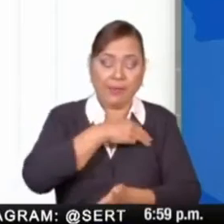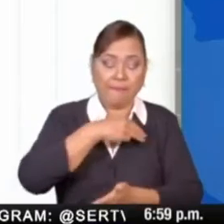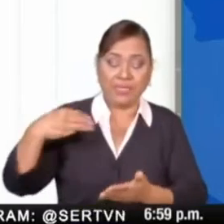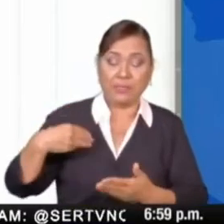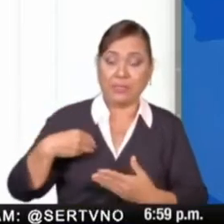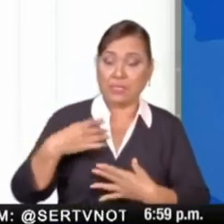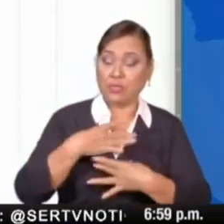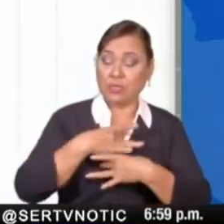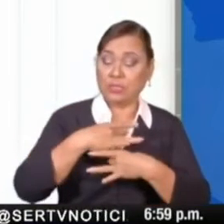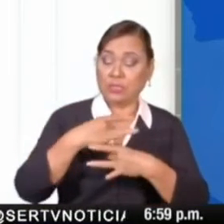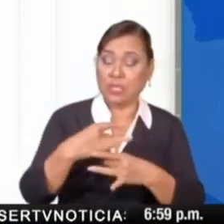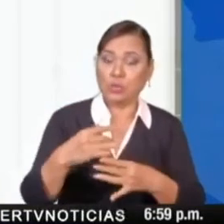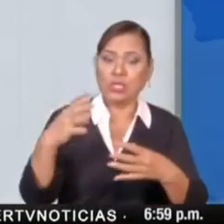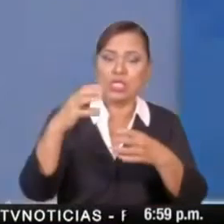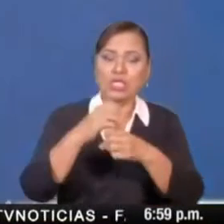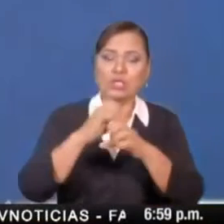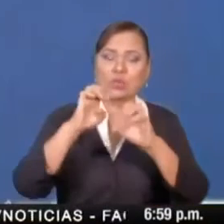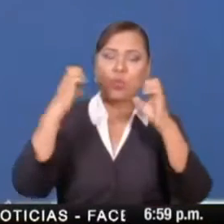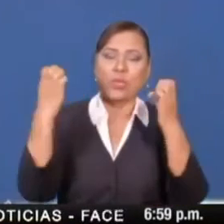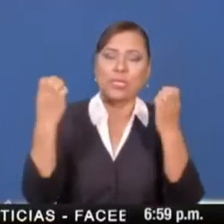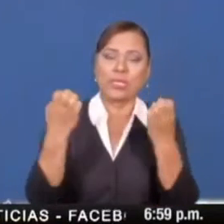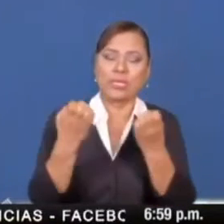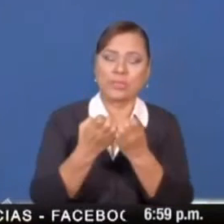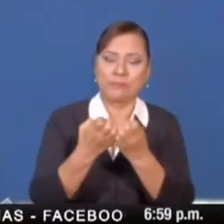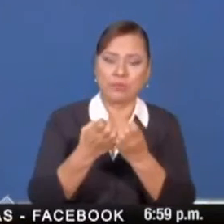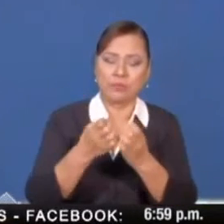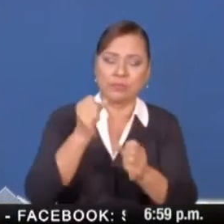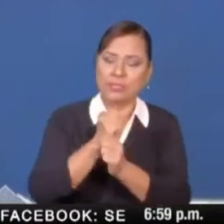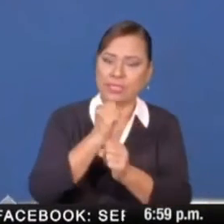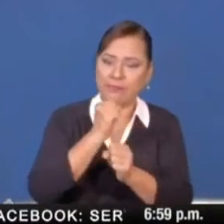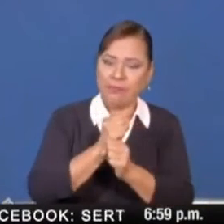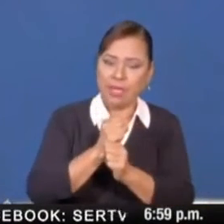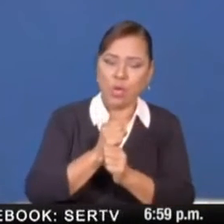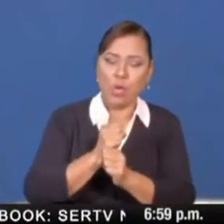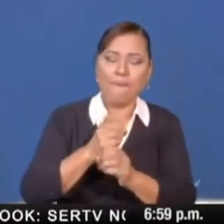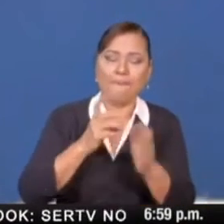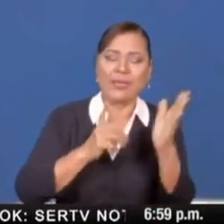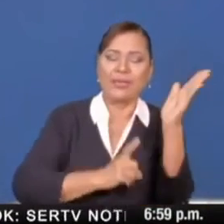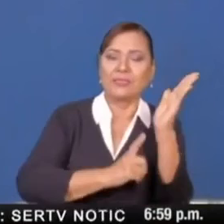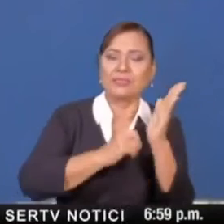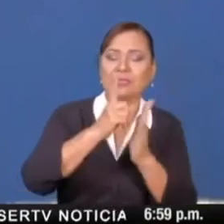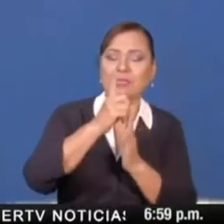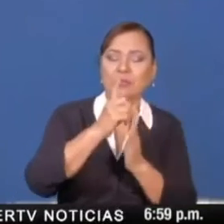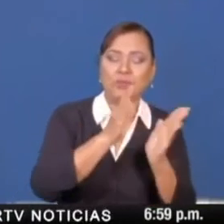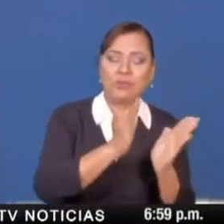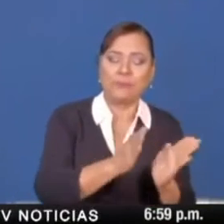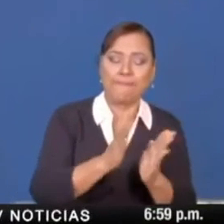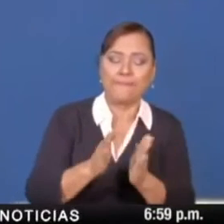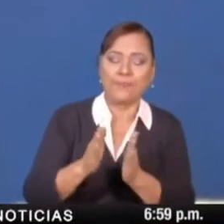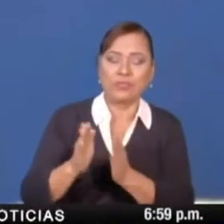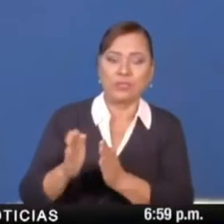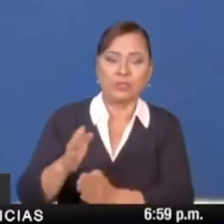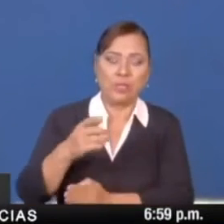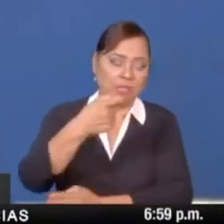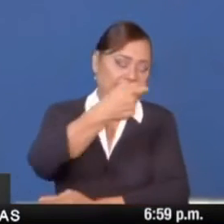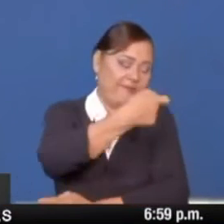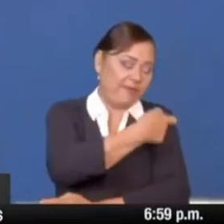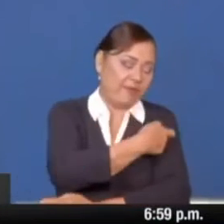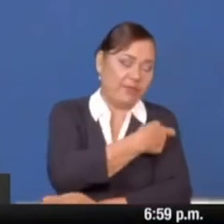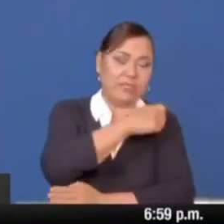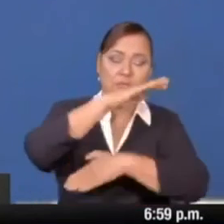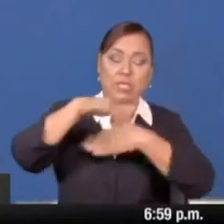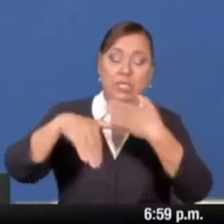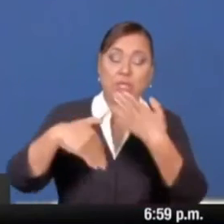mesa de trabajo para la organización y desarrollo del proceso de vacunación en todo el país